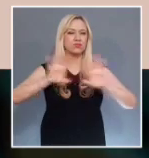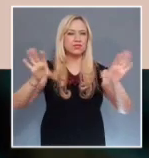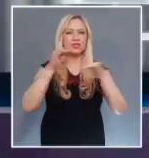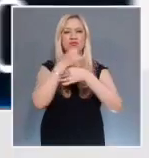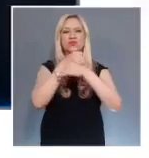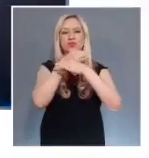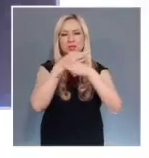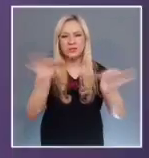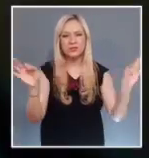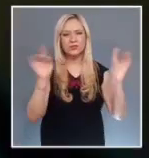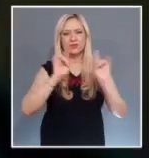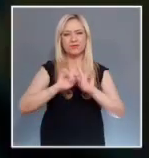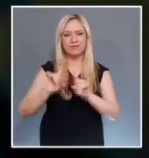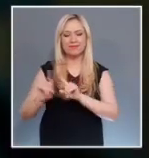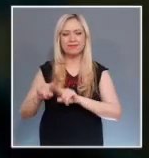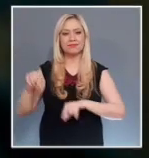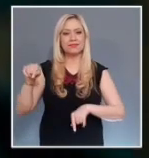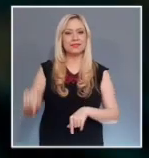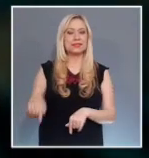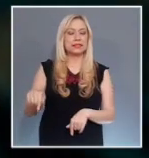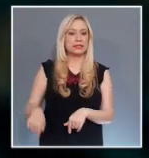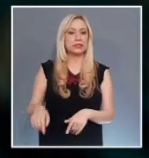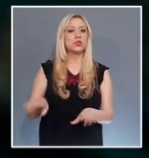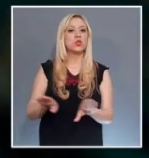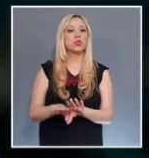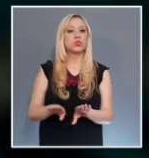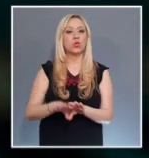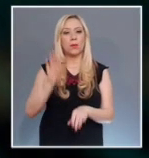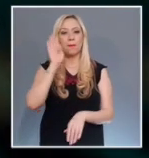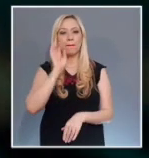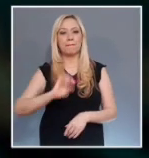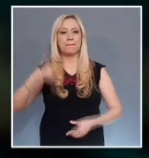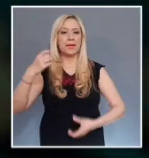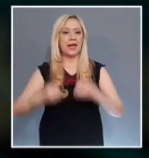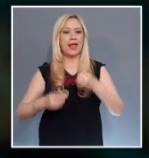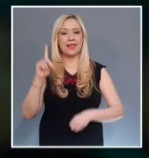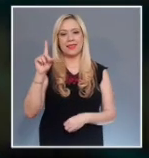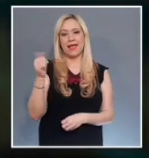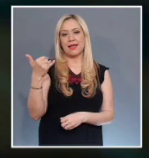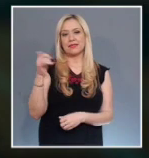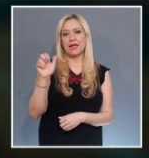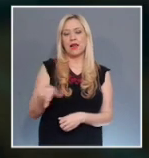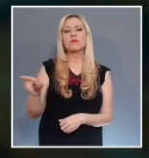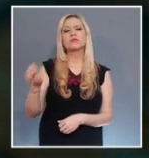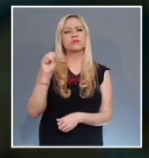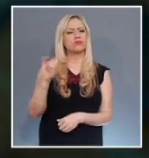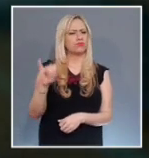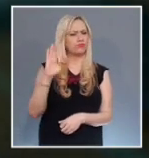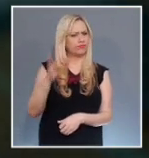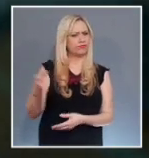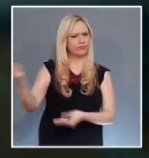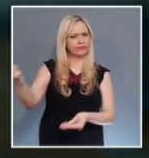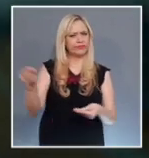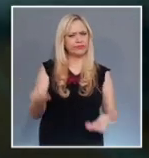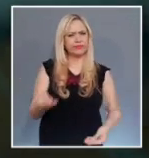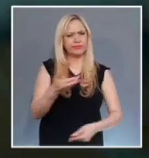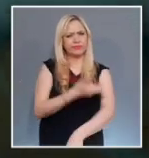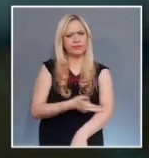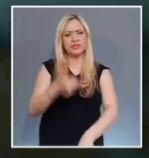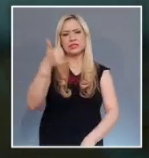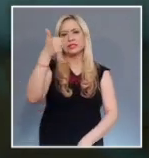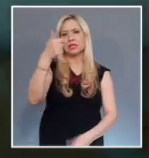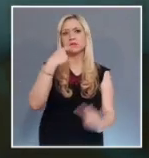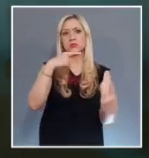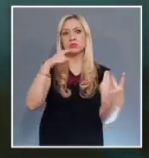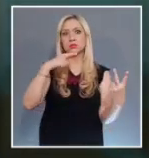administrativas, el ministro instructor Alberto Pérez Dayán admitió a trámite seis acciones de inconstitucionalidad y